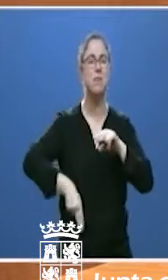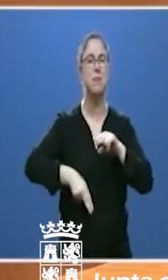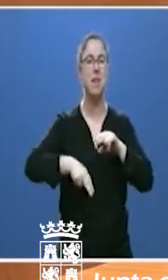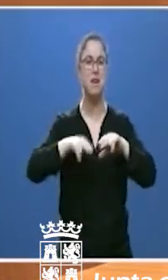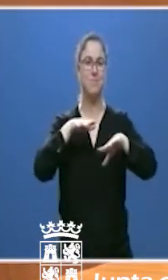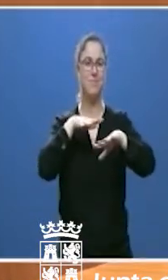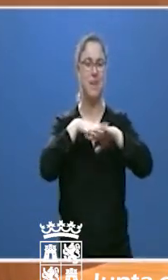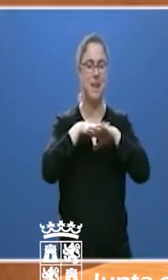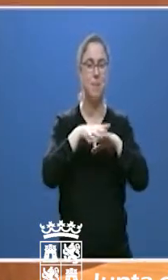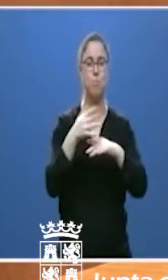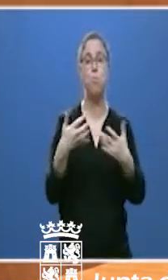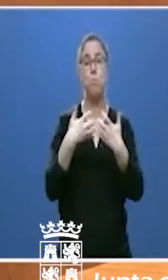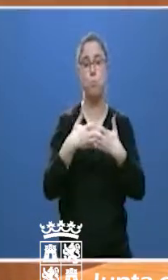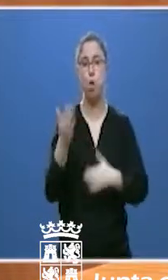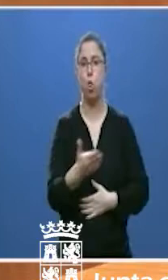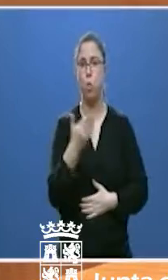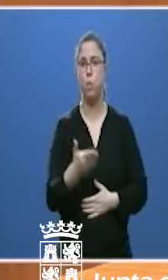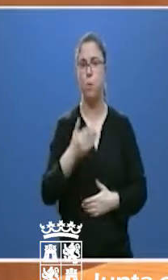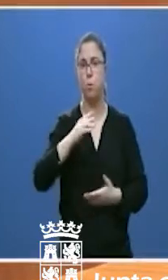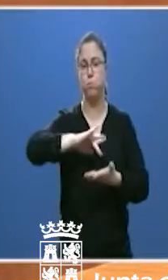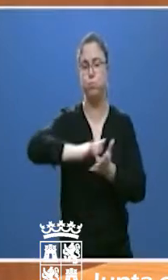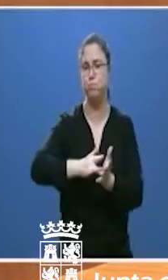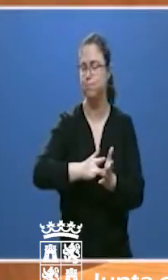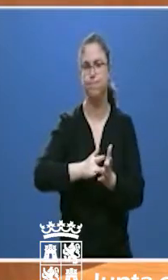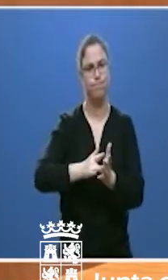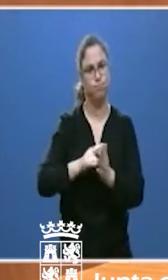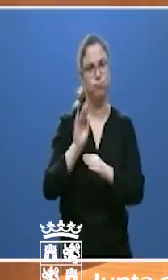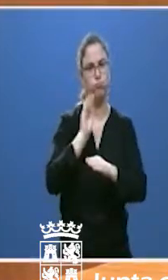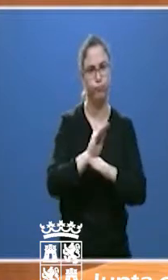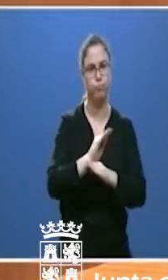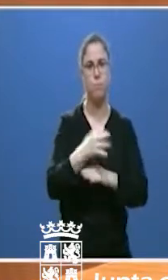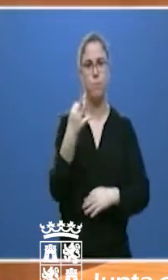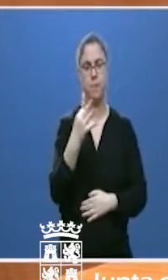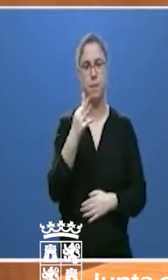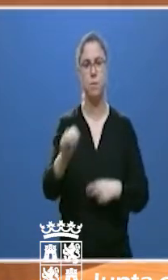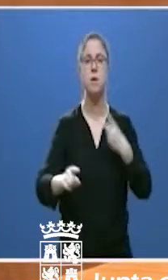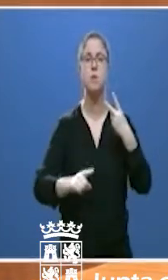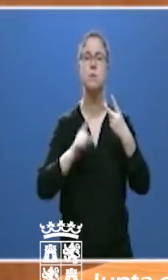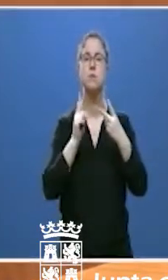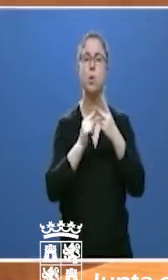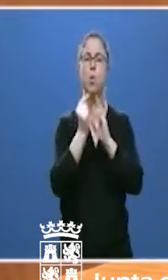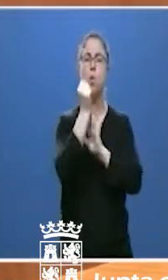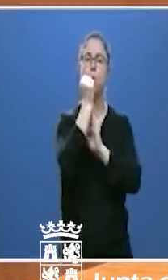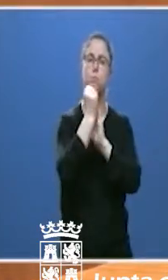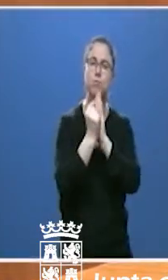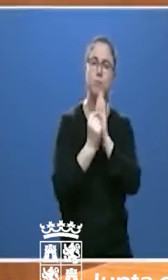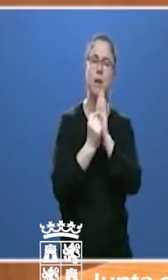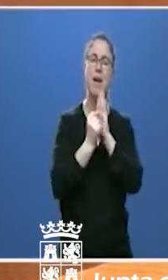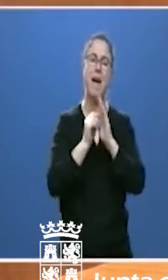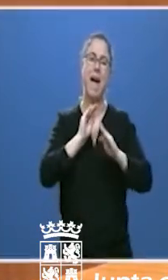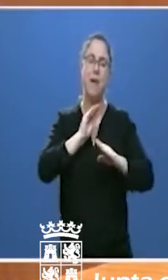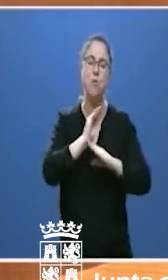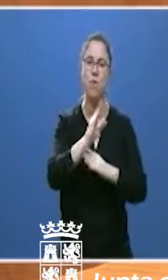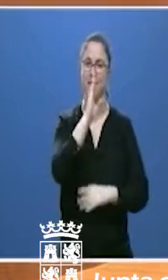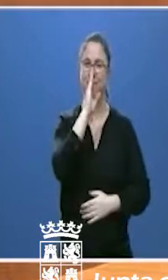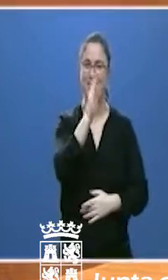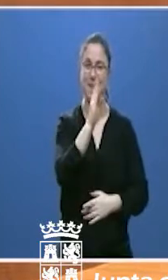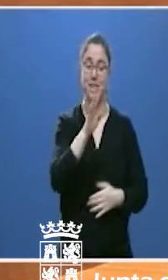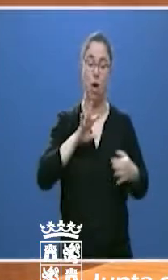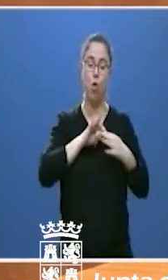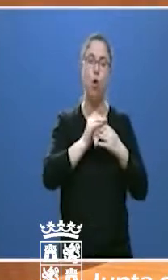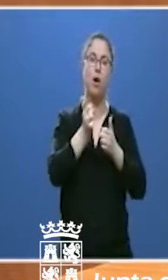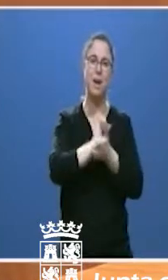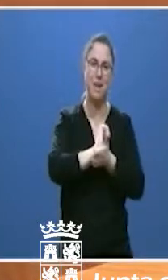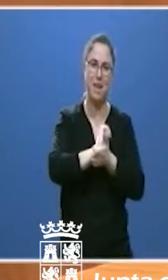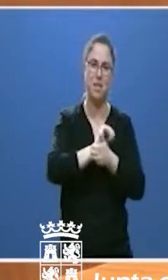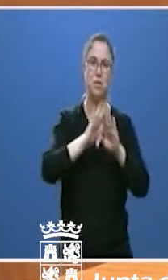tejido productivo. En segundo lugar, articularemos ayudas directas vinculadas a un crédito para los autónomos